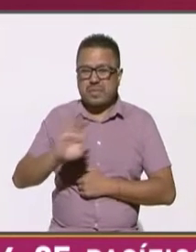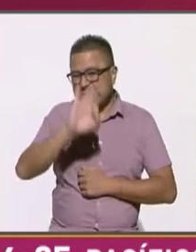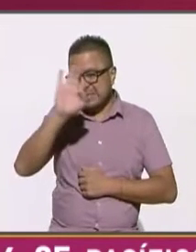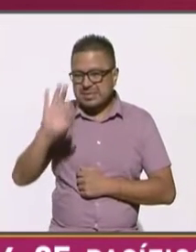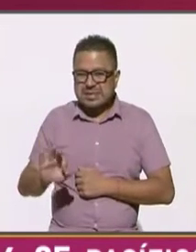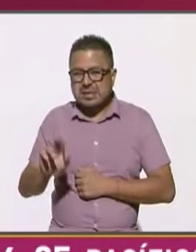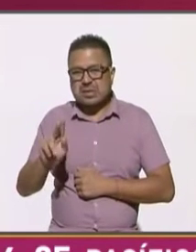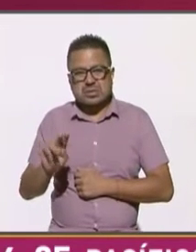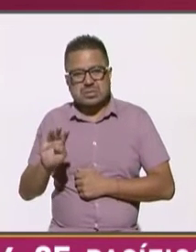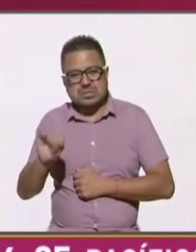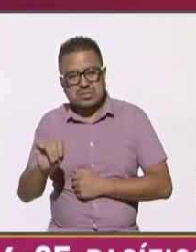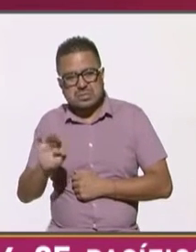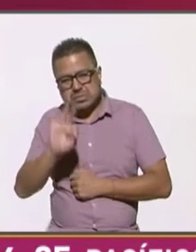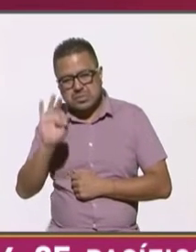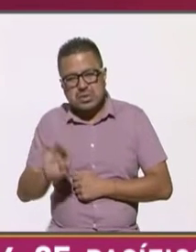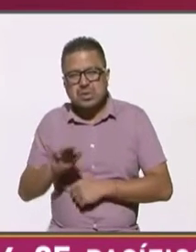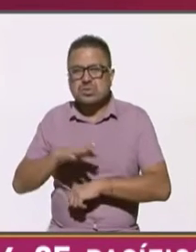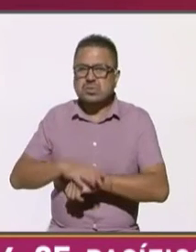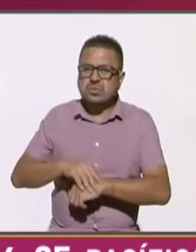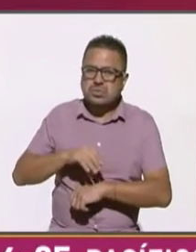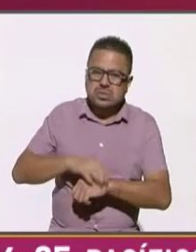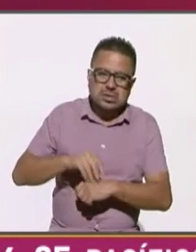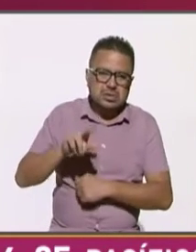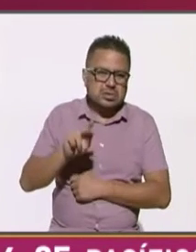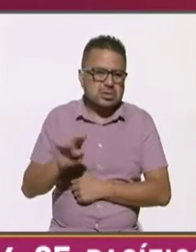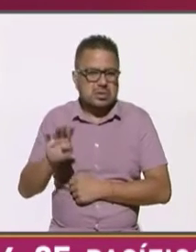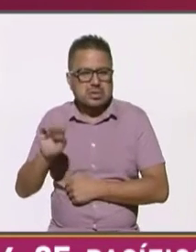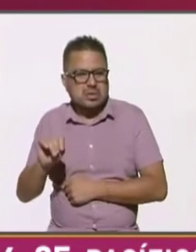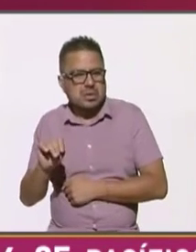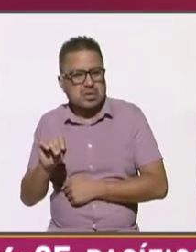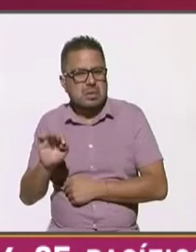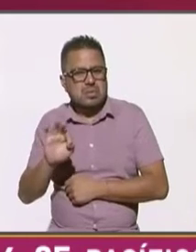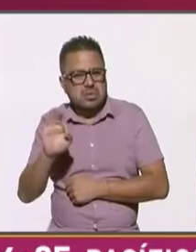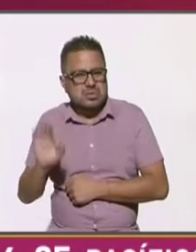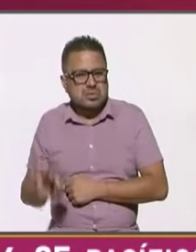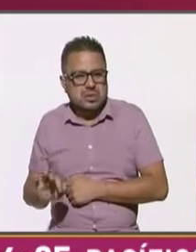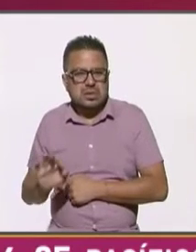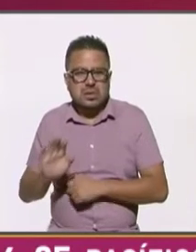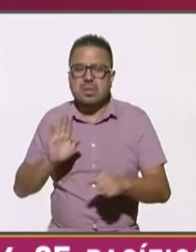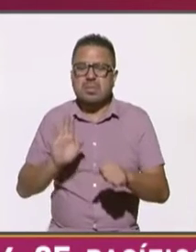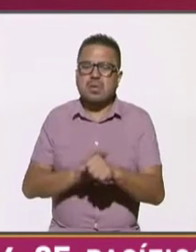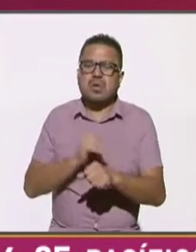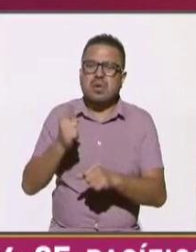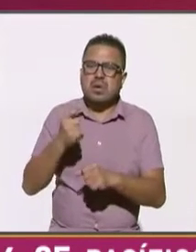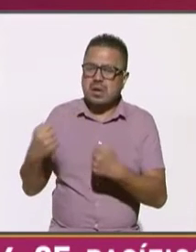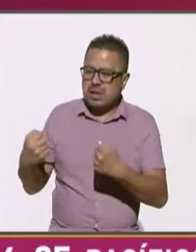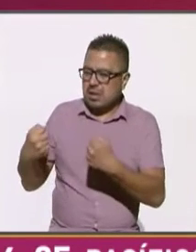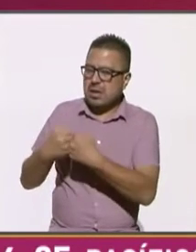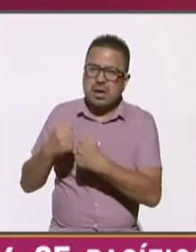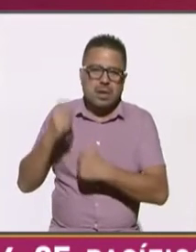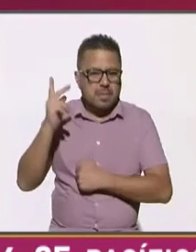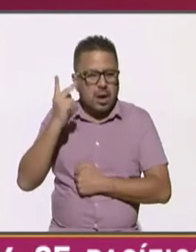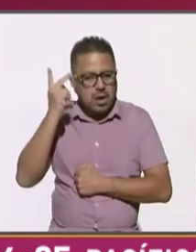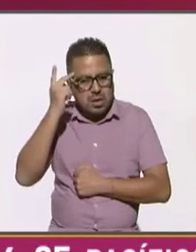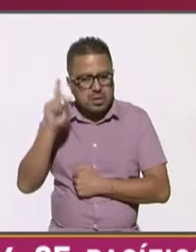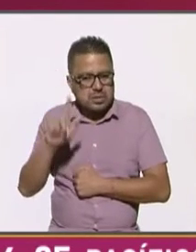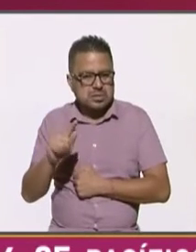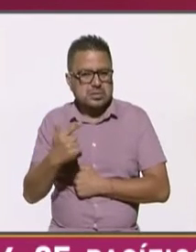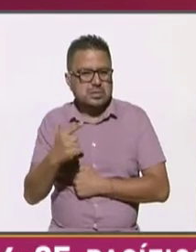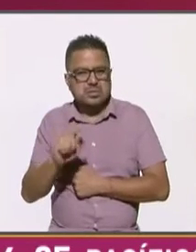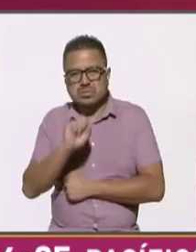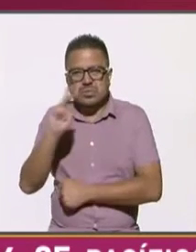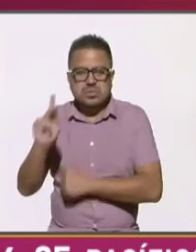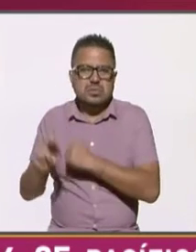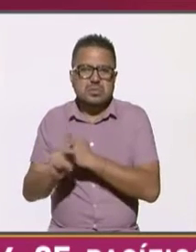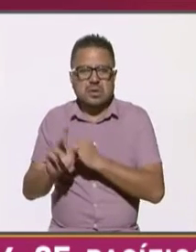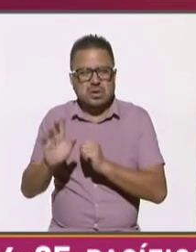ciento 89 por ciento suecia 83 por ciento porque son frontera polonia 77 por ciento